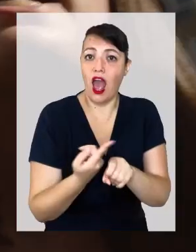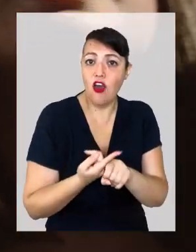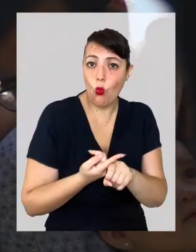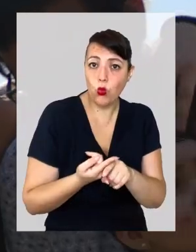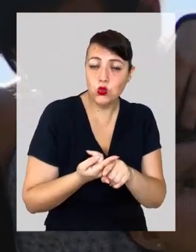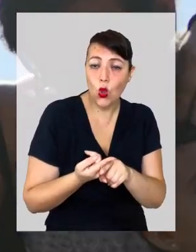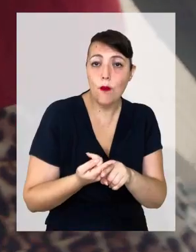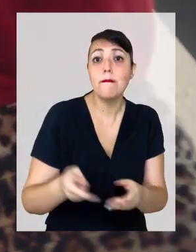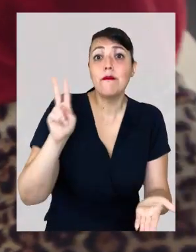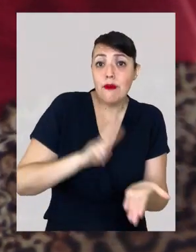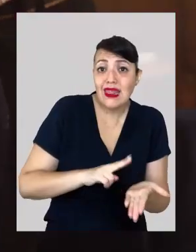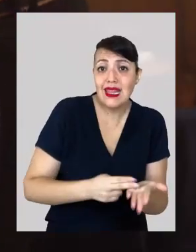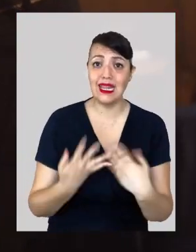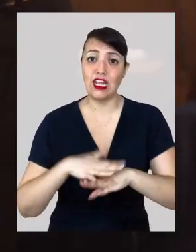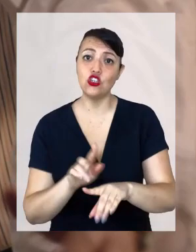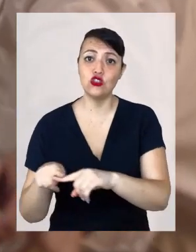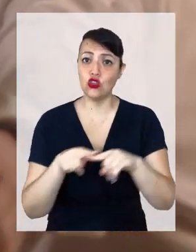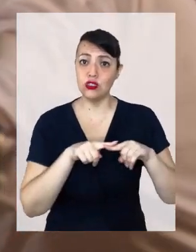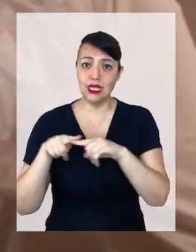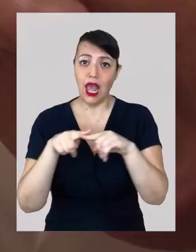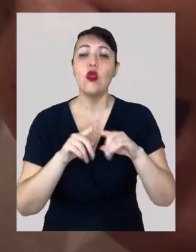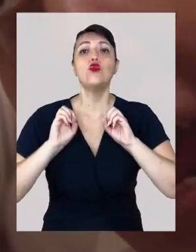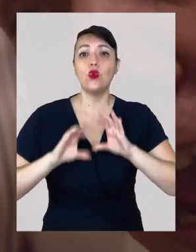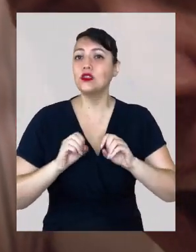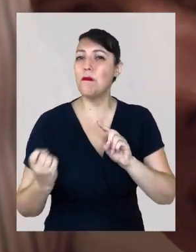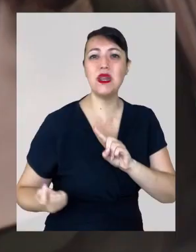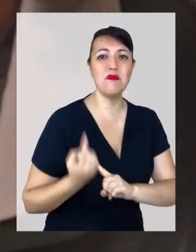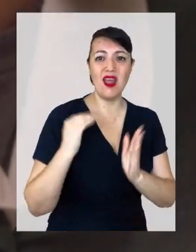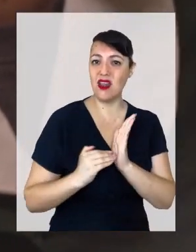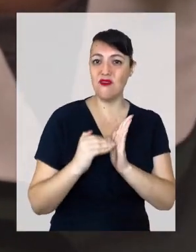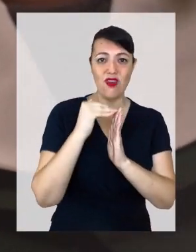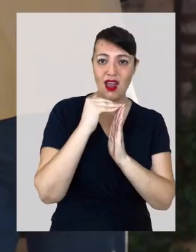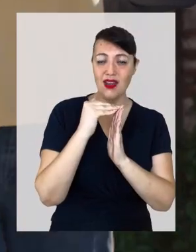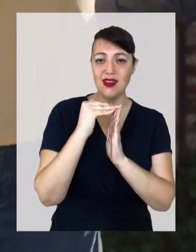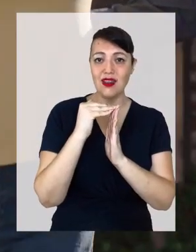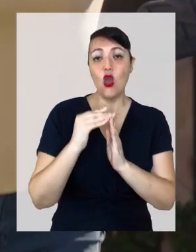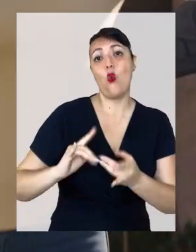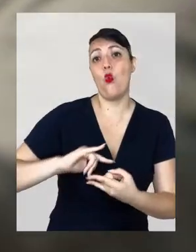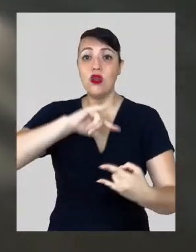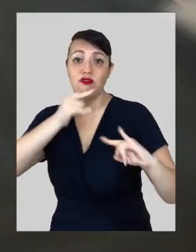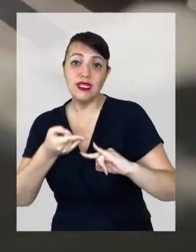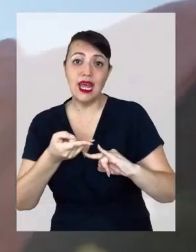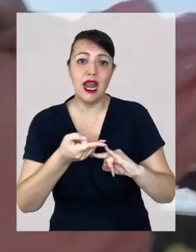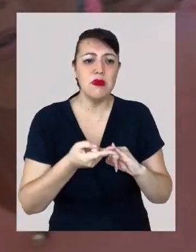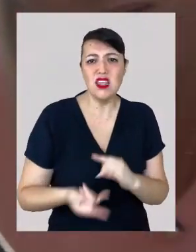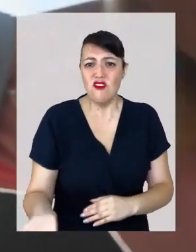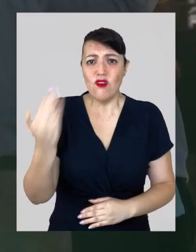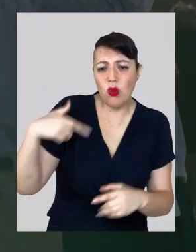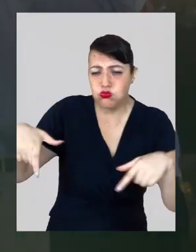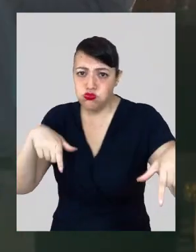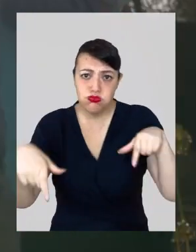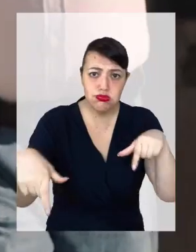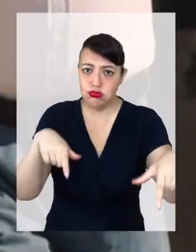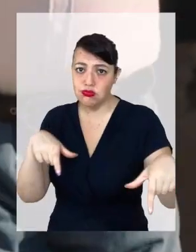verdadera integración social y una educación de primer nivel, universal. Para que cuando salgamos a la cancha a darlo todo,